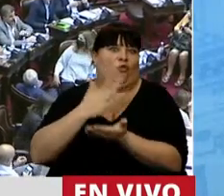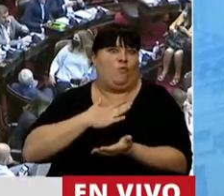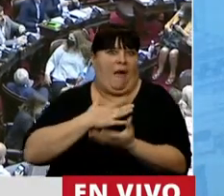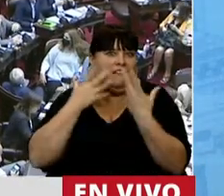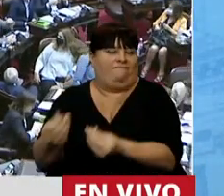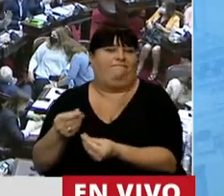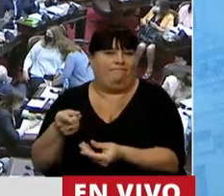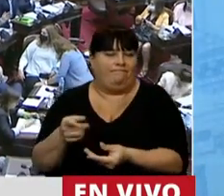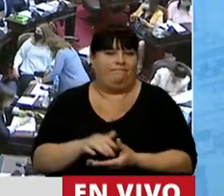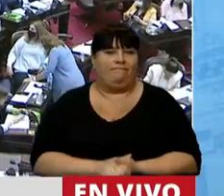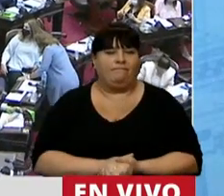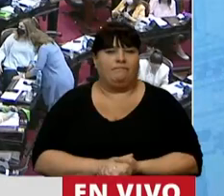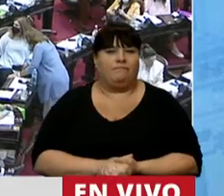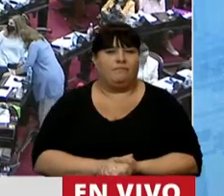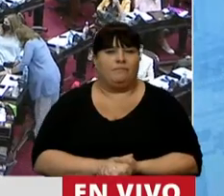humanos.